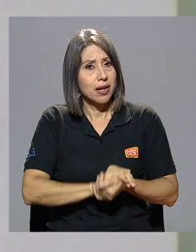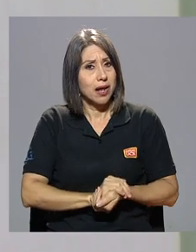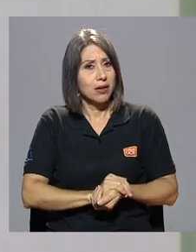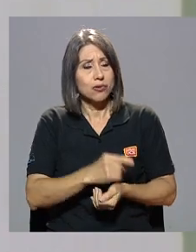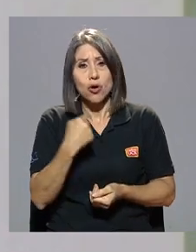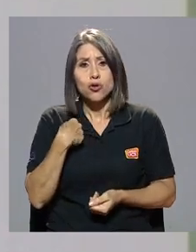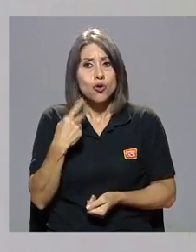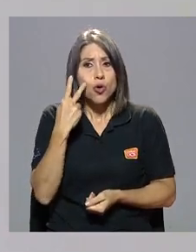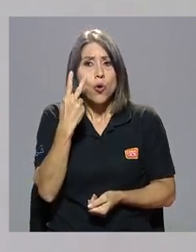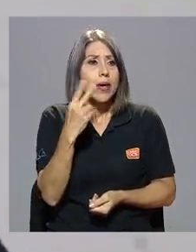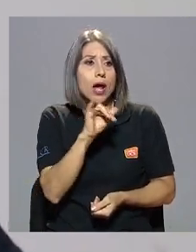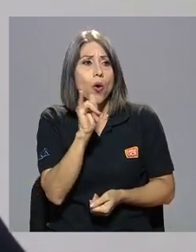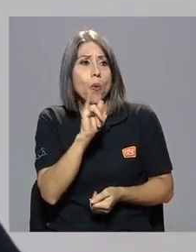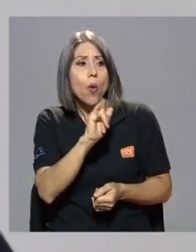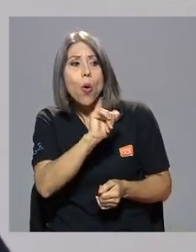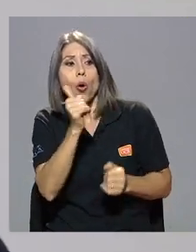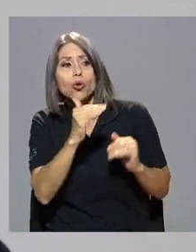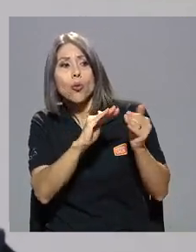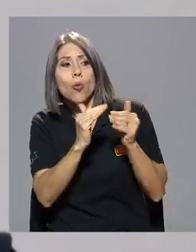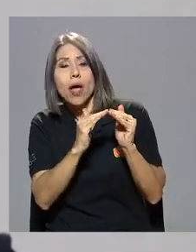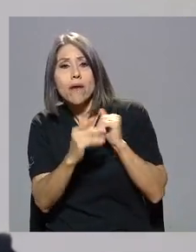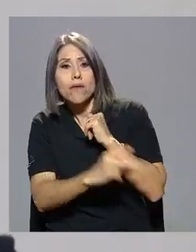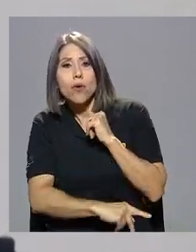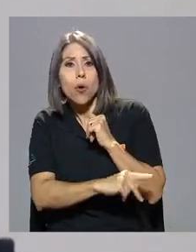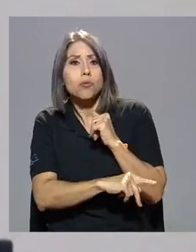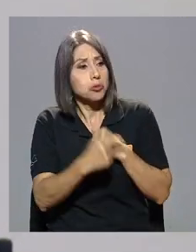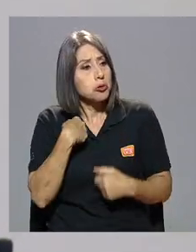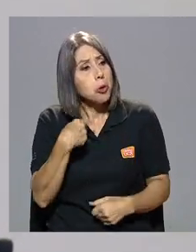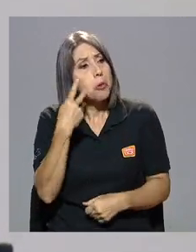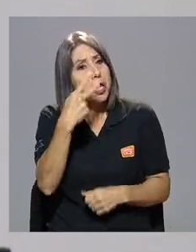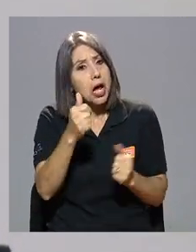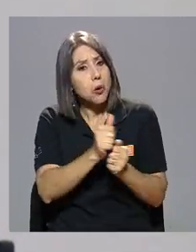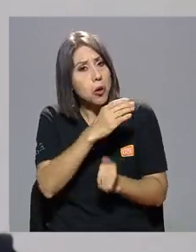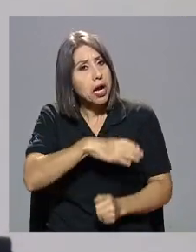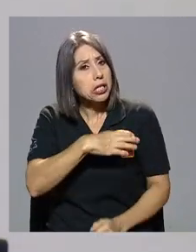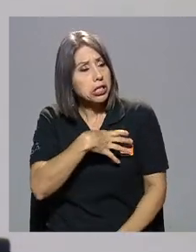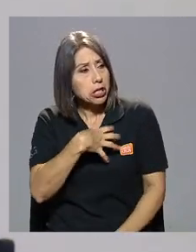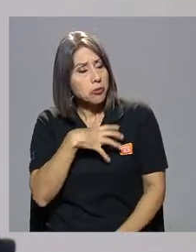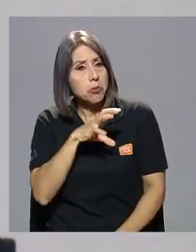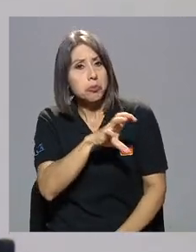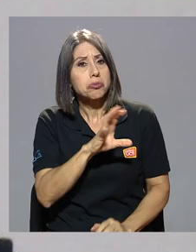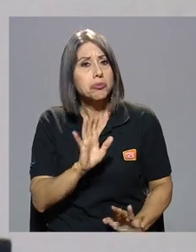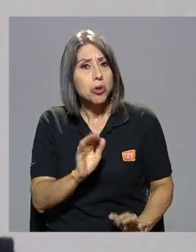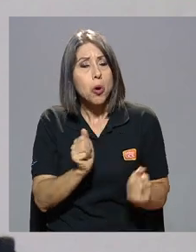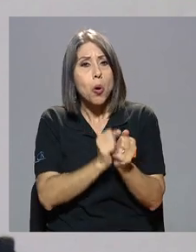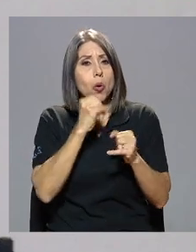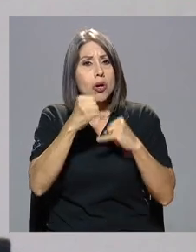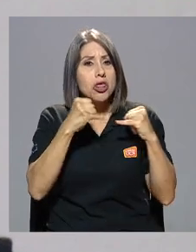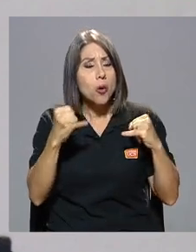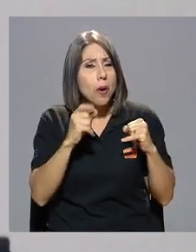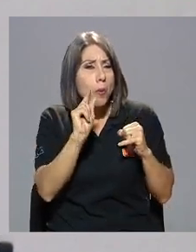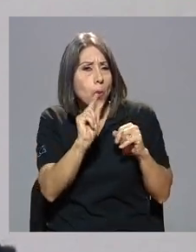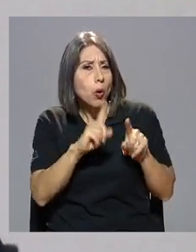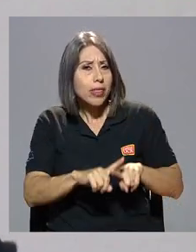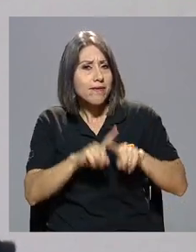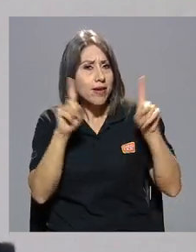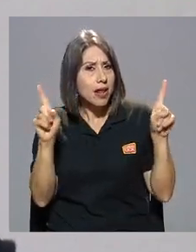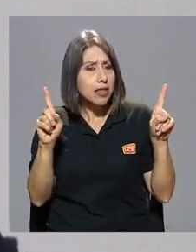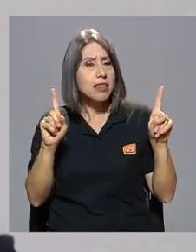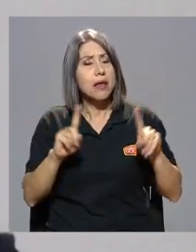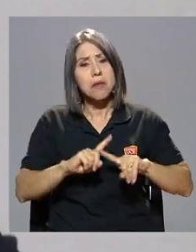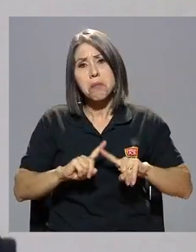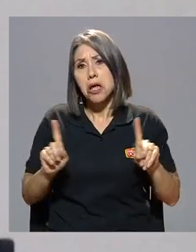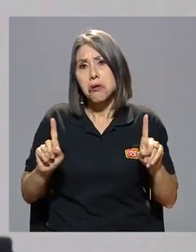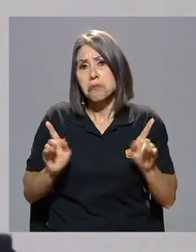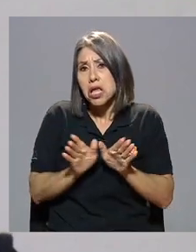y no lo veía como otro pueblo lo veía un pueblo con particularidades con un idioma un poco diferente